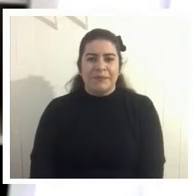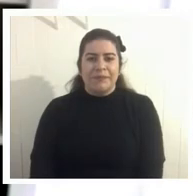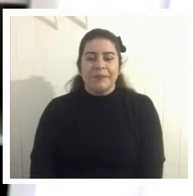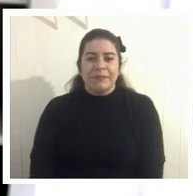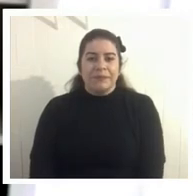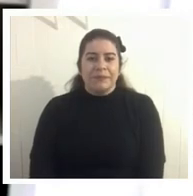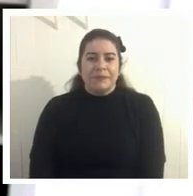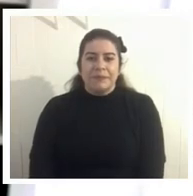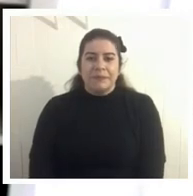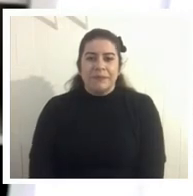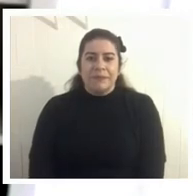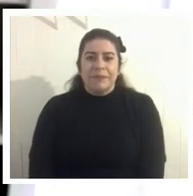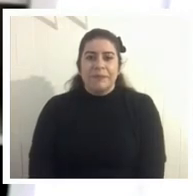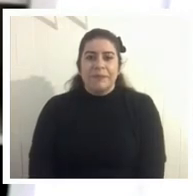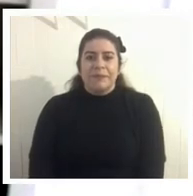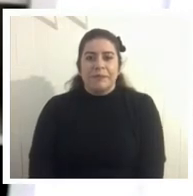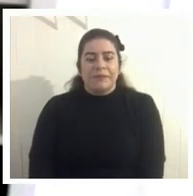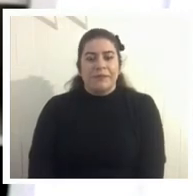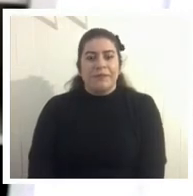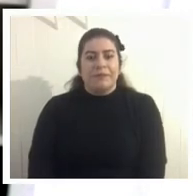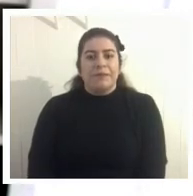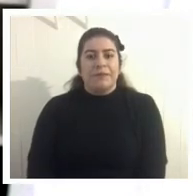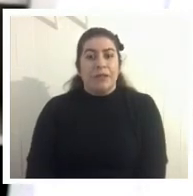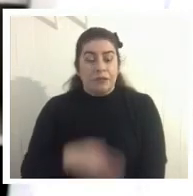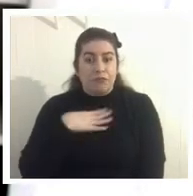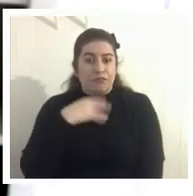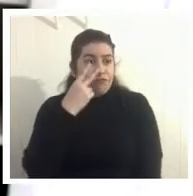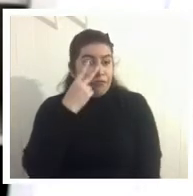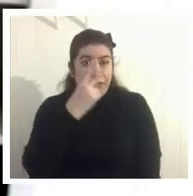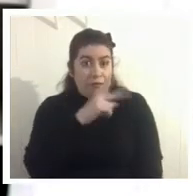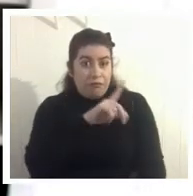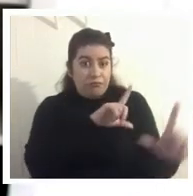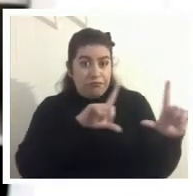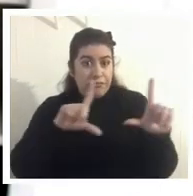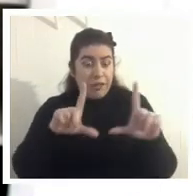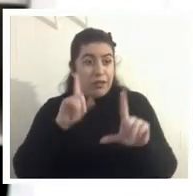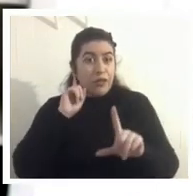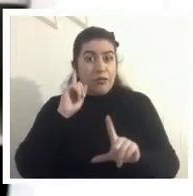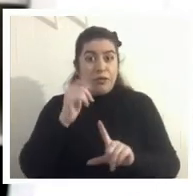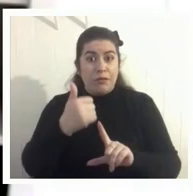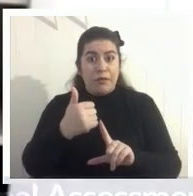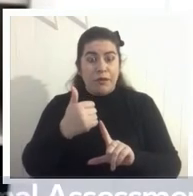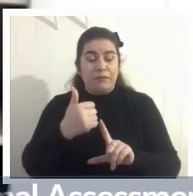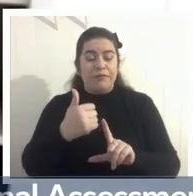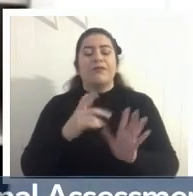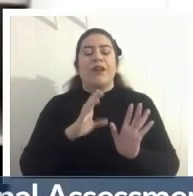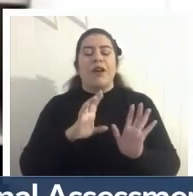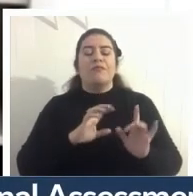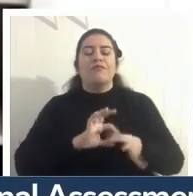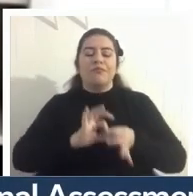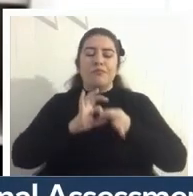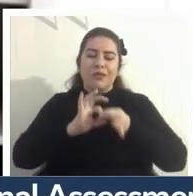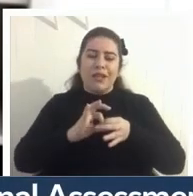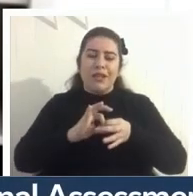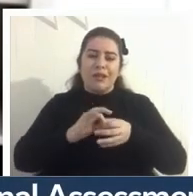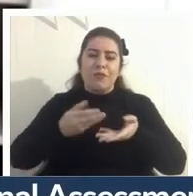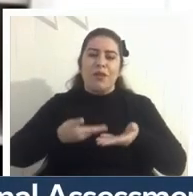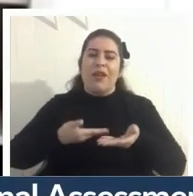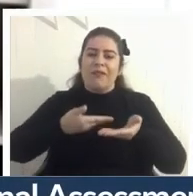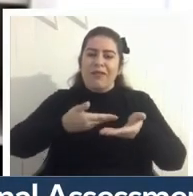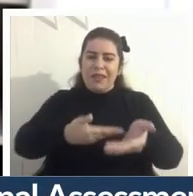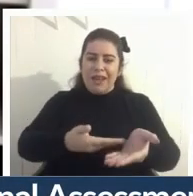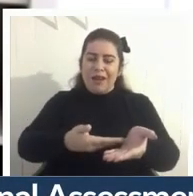quisiera confirmar que pueden ver mi pantalla y escucharme bien muchas gracias por invitarnos a este